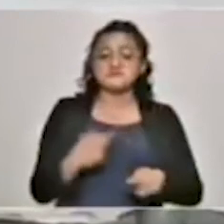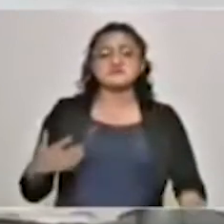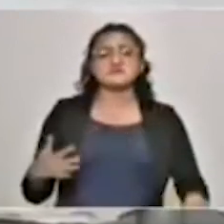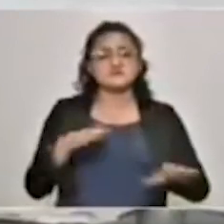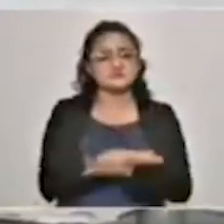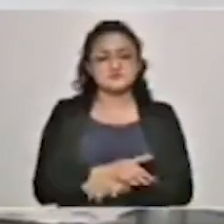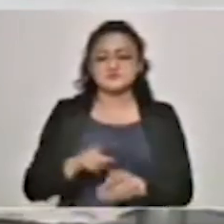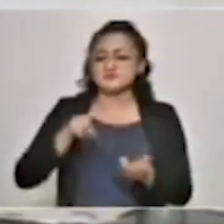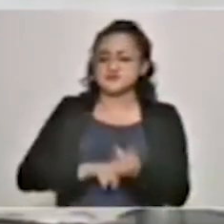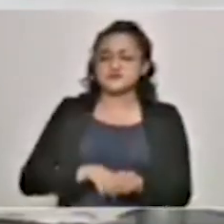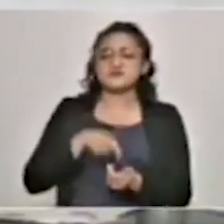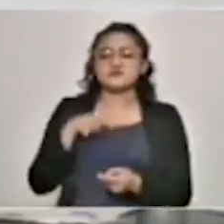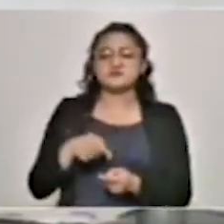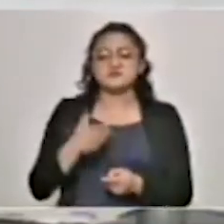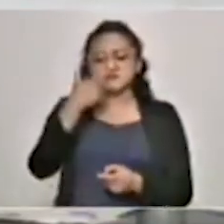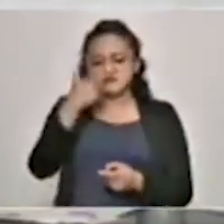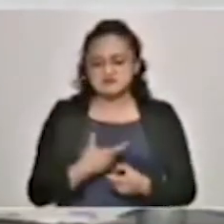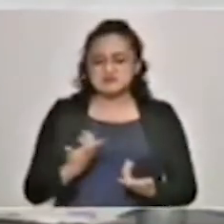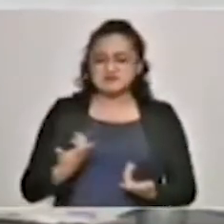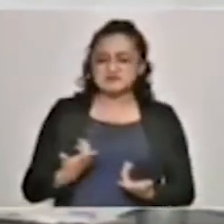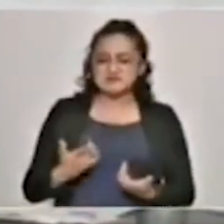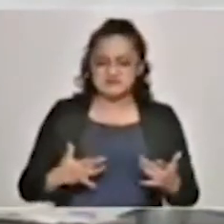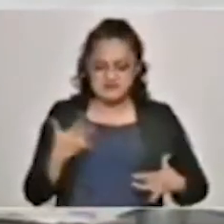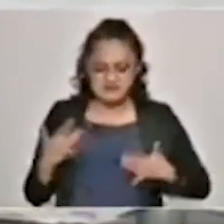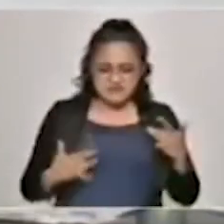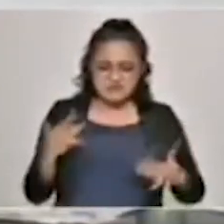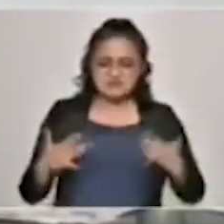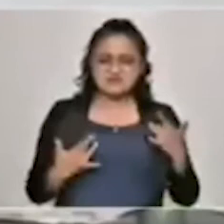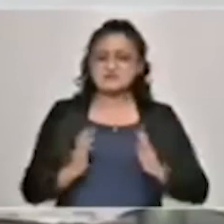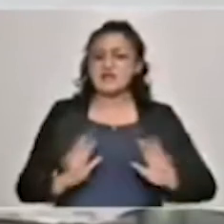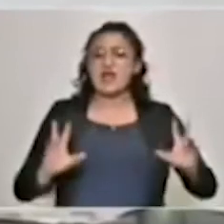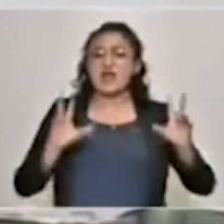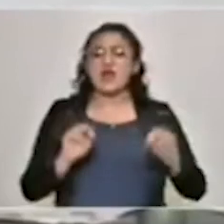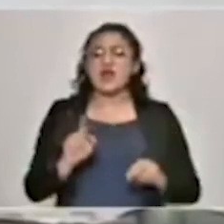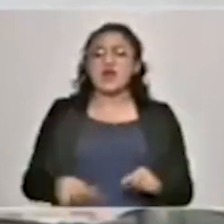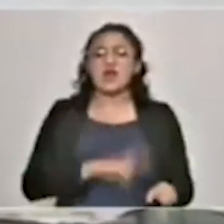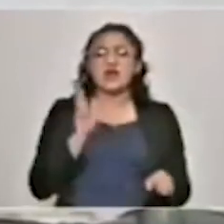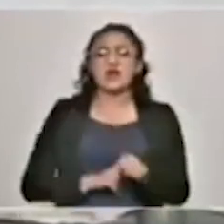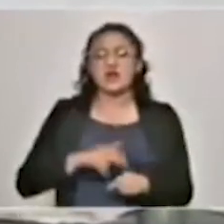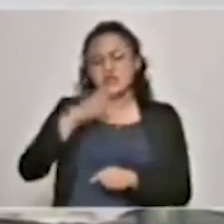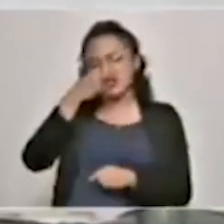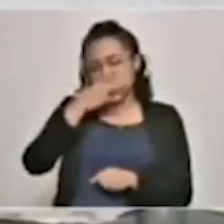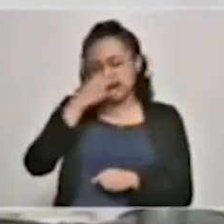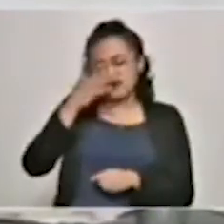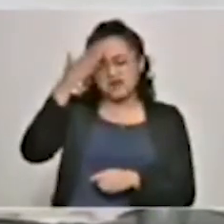cambios en su presentación clínica. Ya no es el clásico fiebre,